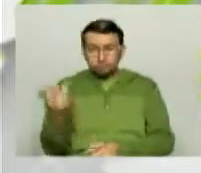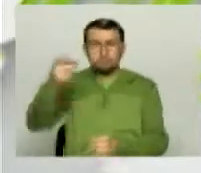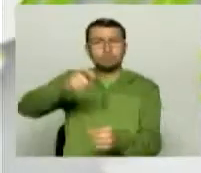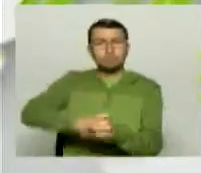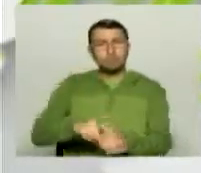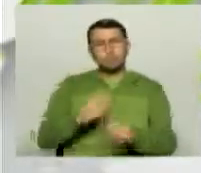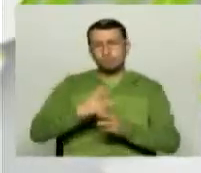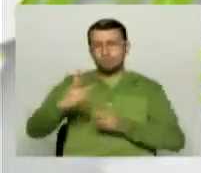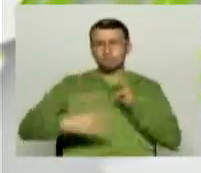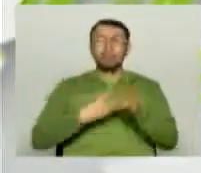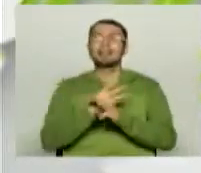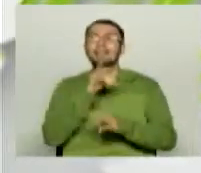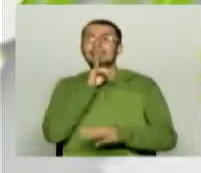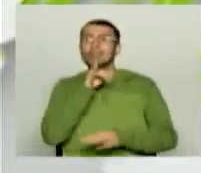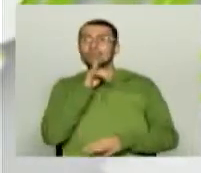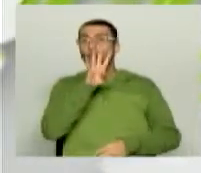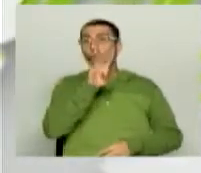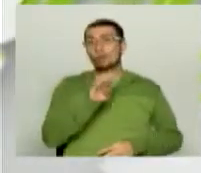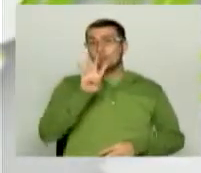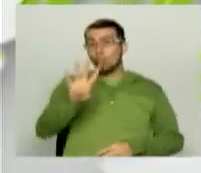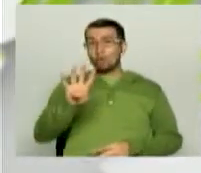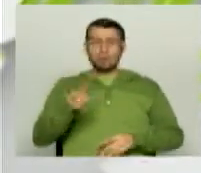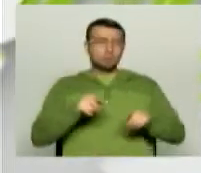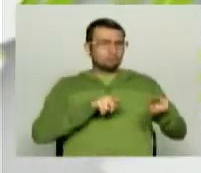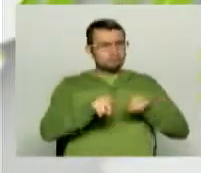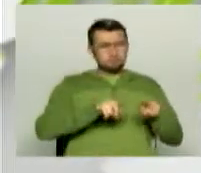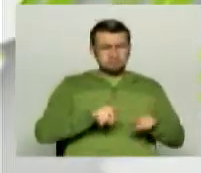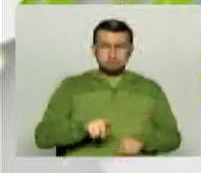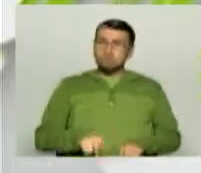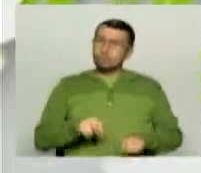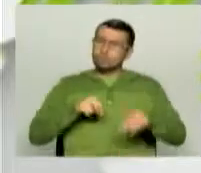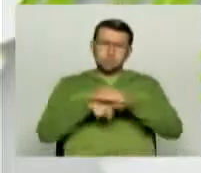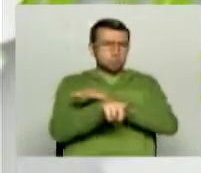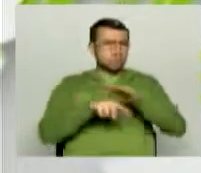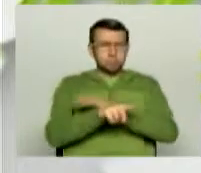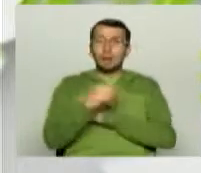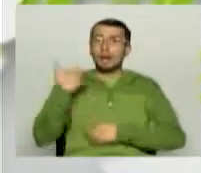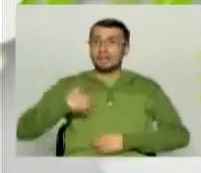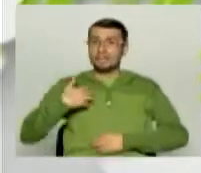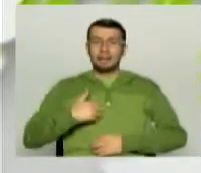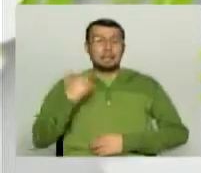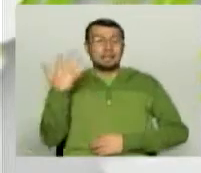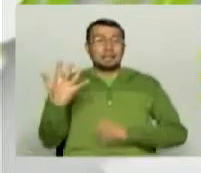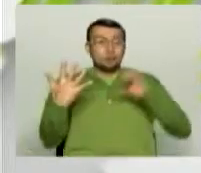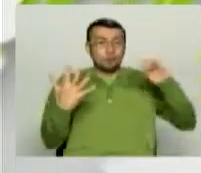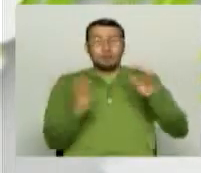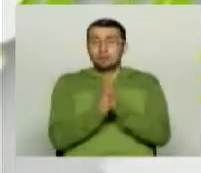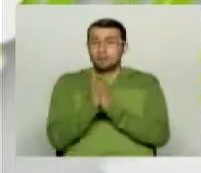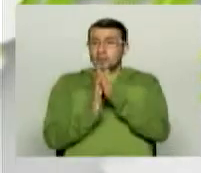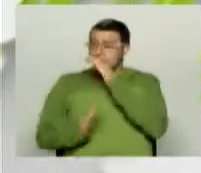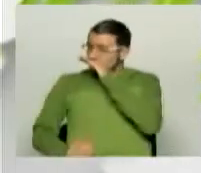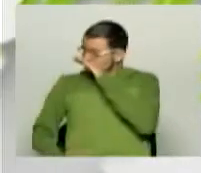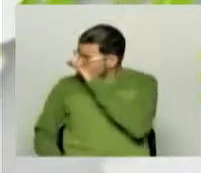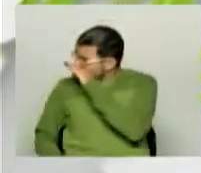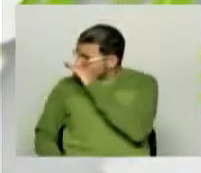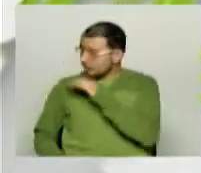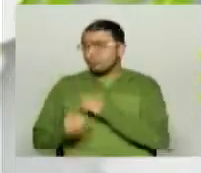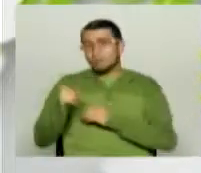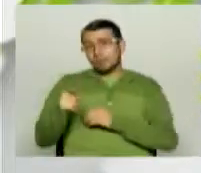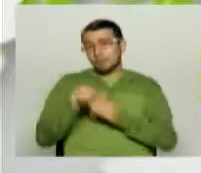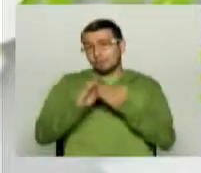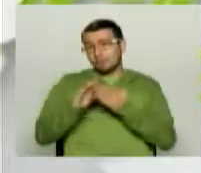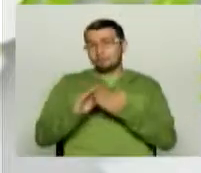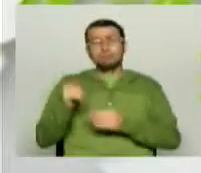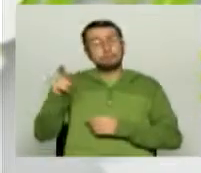Mundial de Estados Unidos 94, con una memorable goleada argentina 5-0. Maturana aún estaba en el banquillo